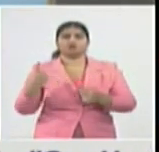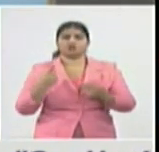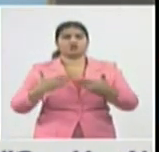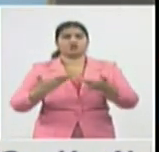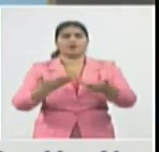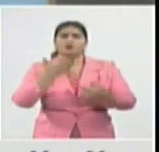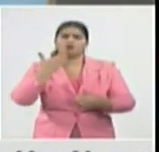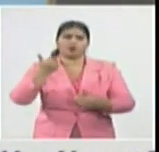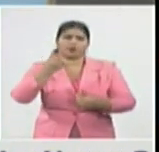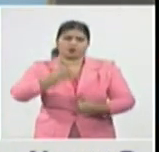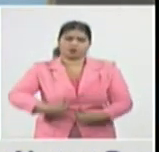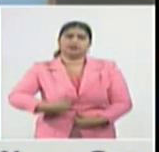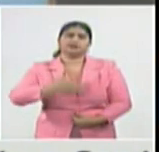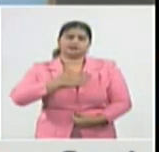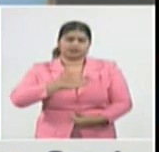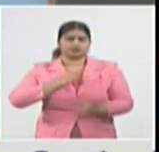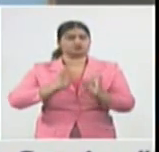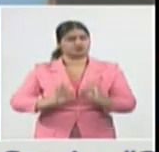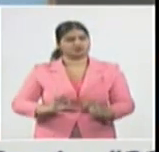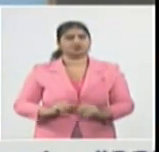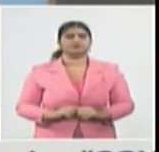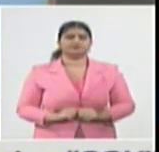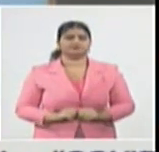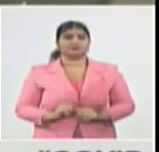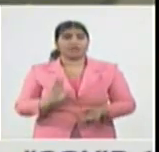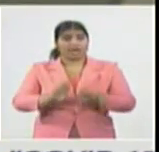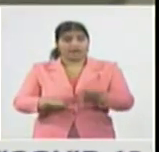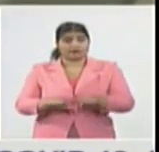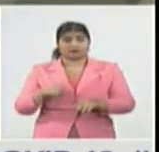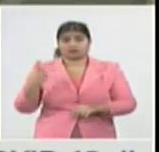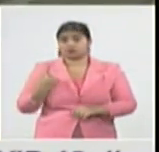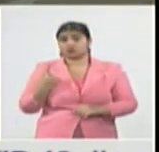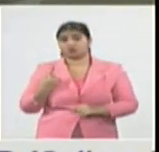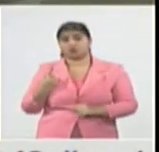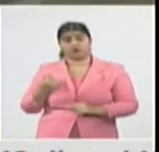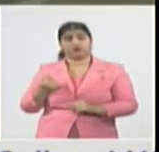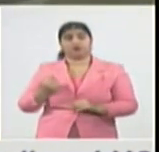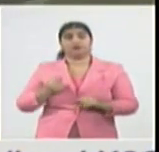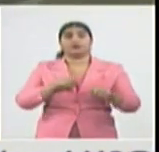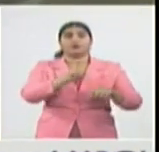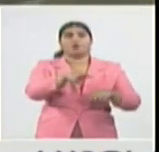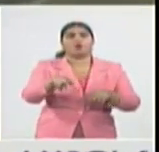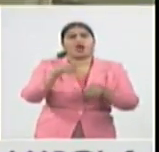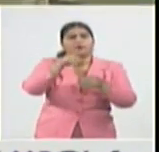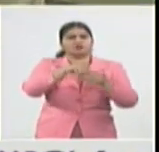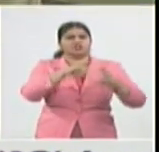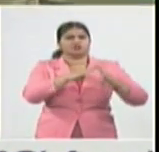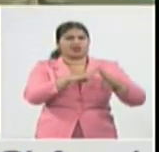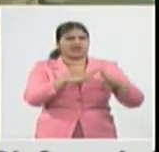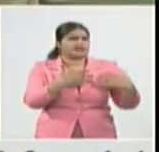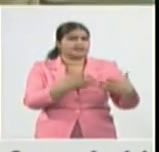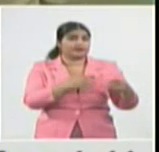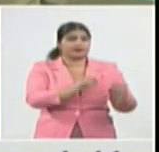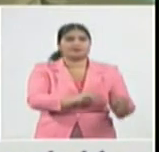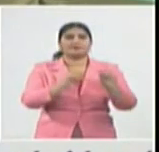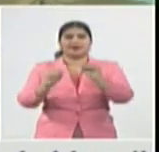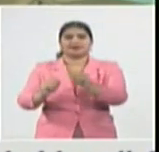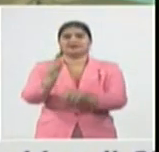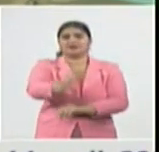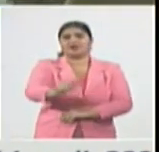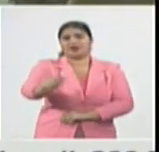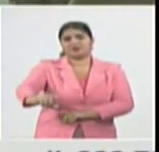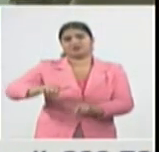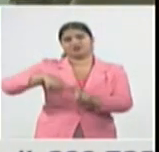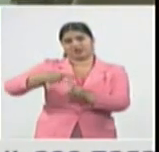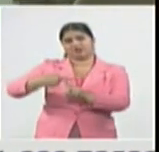y muchas veces hasta los que no tenemos lo buscamos y lo ponemos en el mayor doctor alexander pelegrina mundaray está el ejemplo